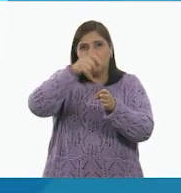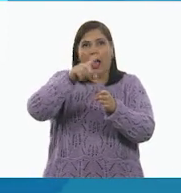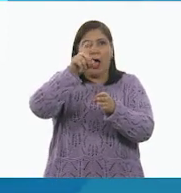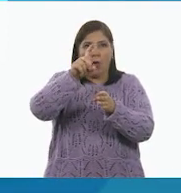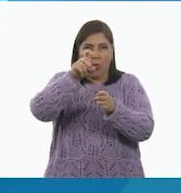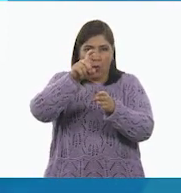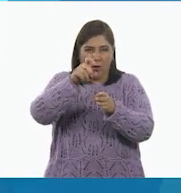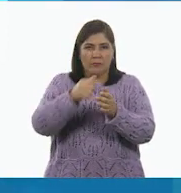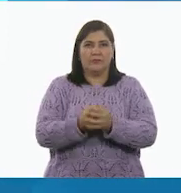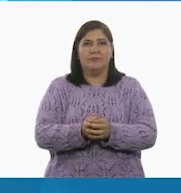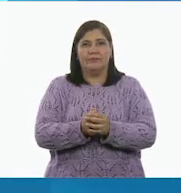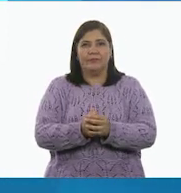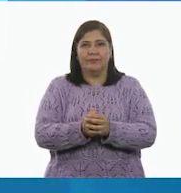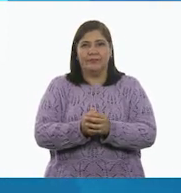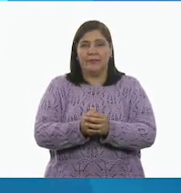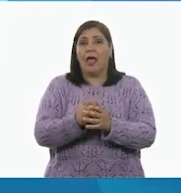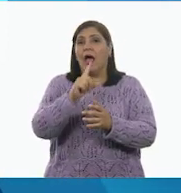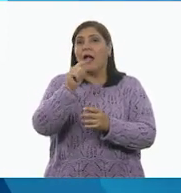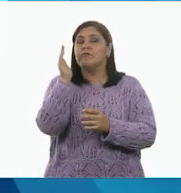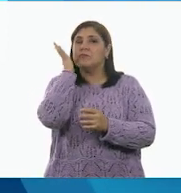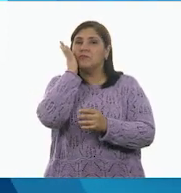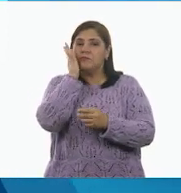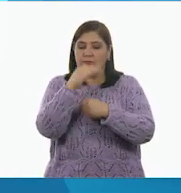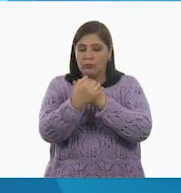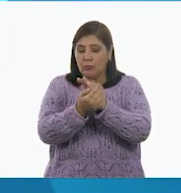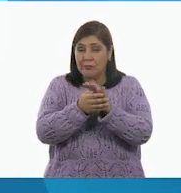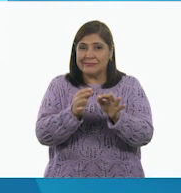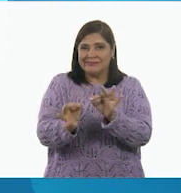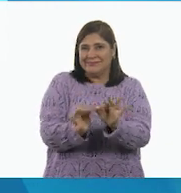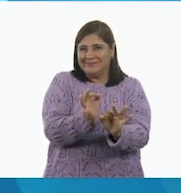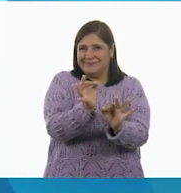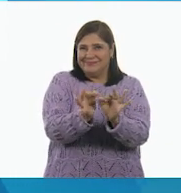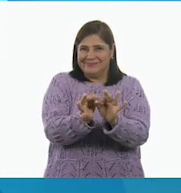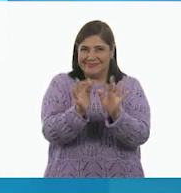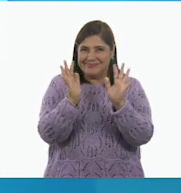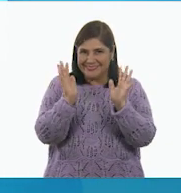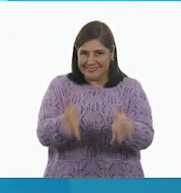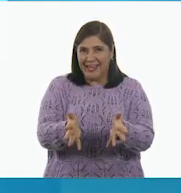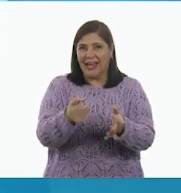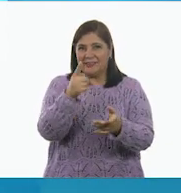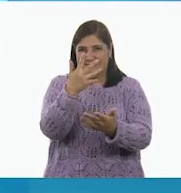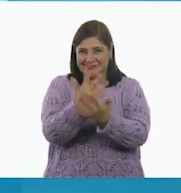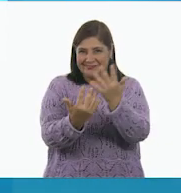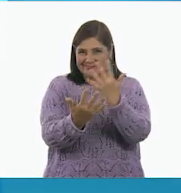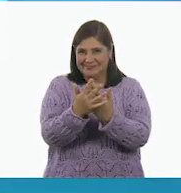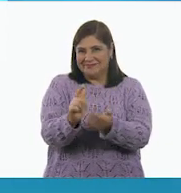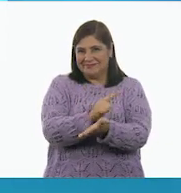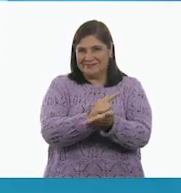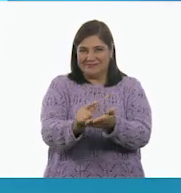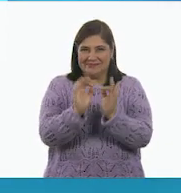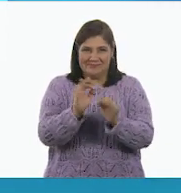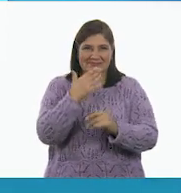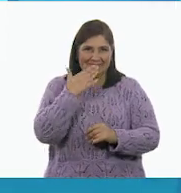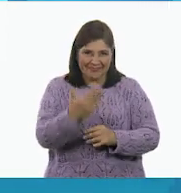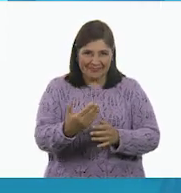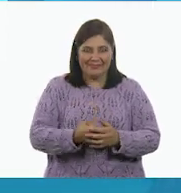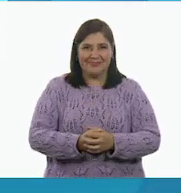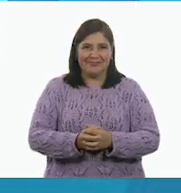con agua. Sécalas con una toalla. ¡Y listo! Tus manos están limpias.